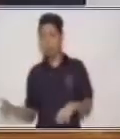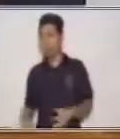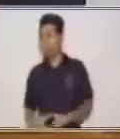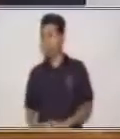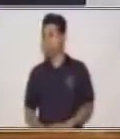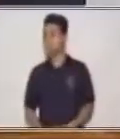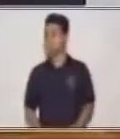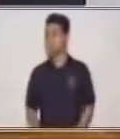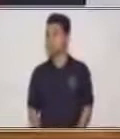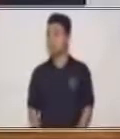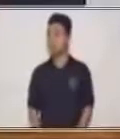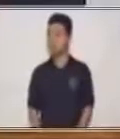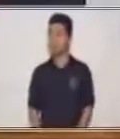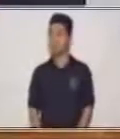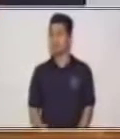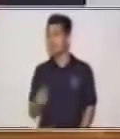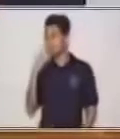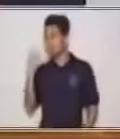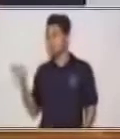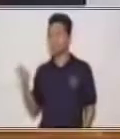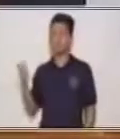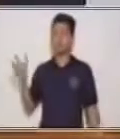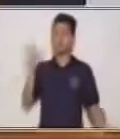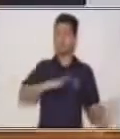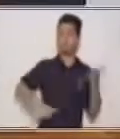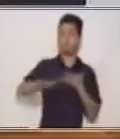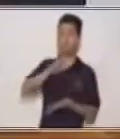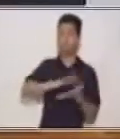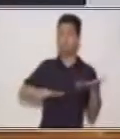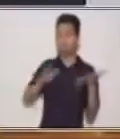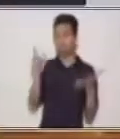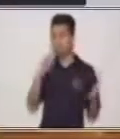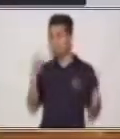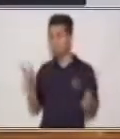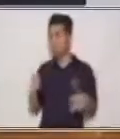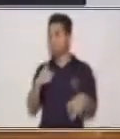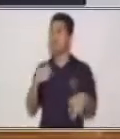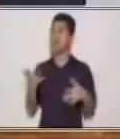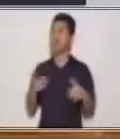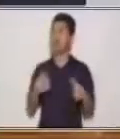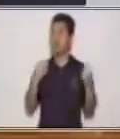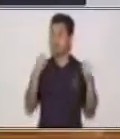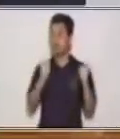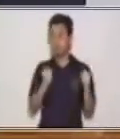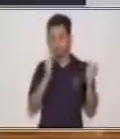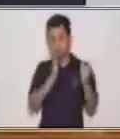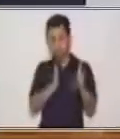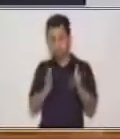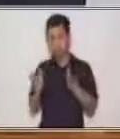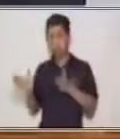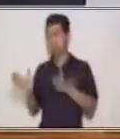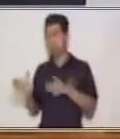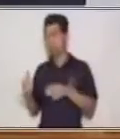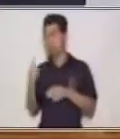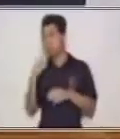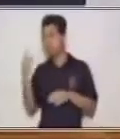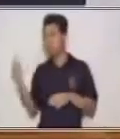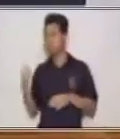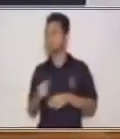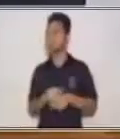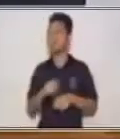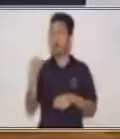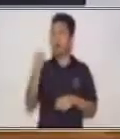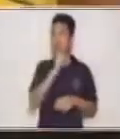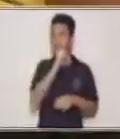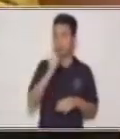están un poco desordenados. ¿Sabes qué vamos a hacer? Los vamos a ordenar. Y vamos a decir una